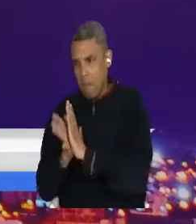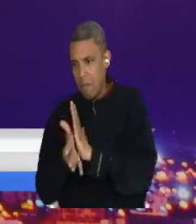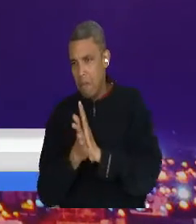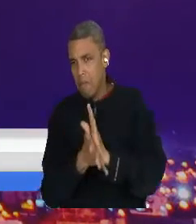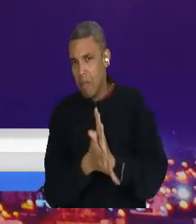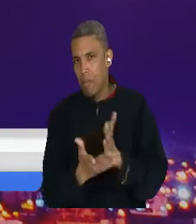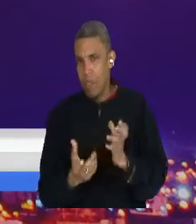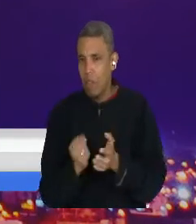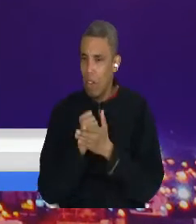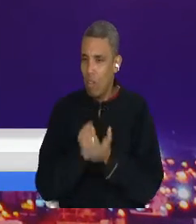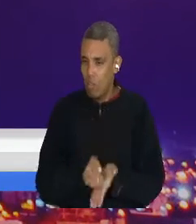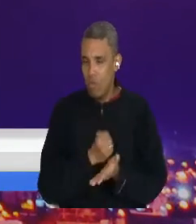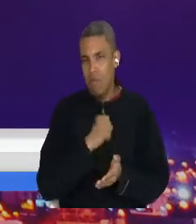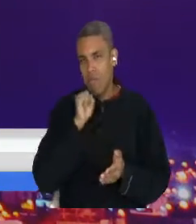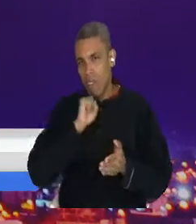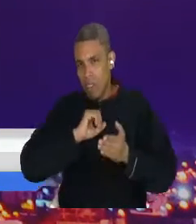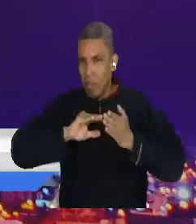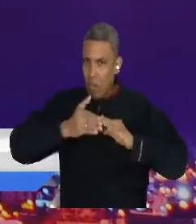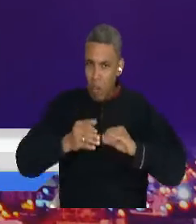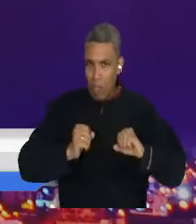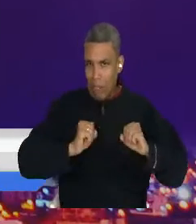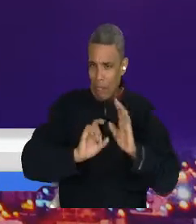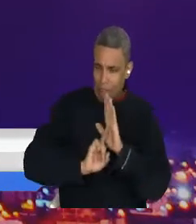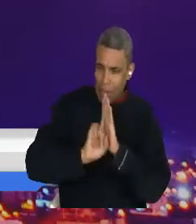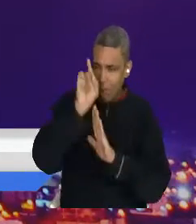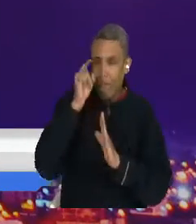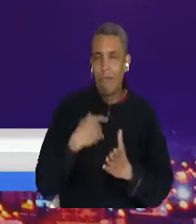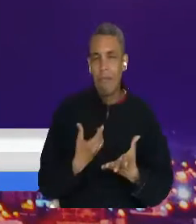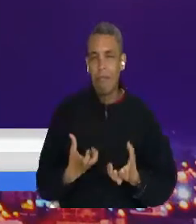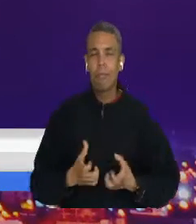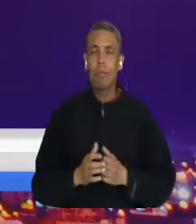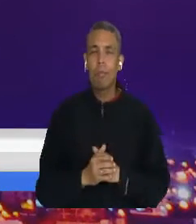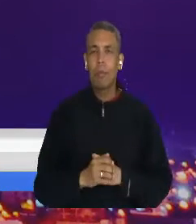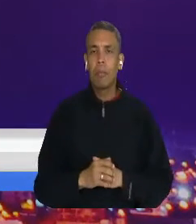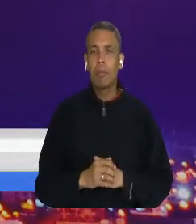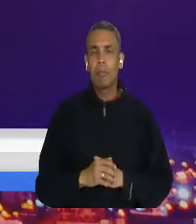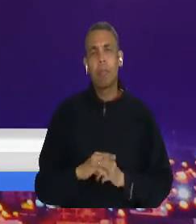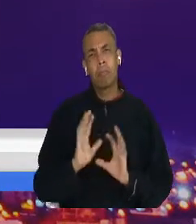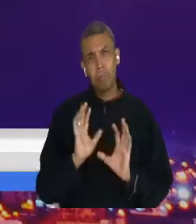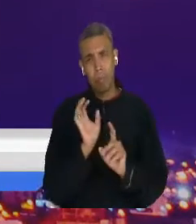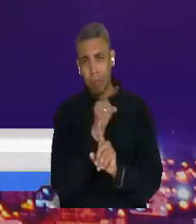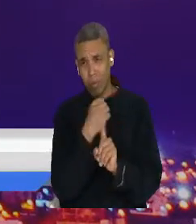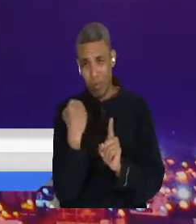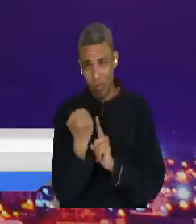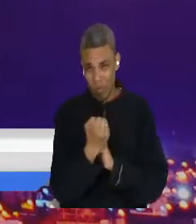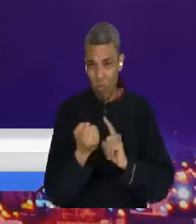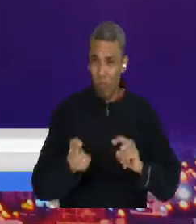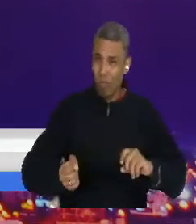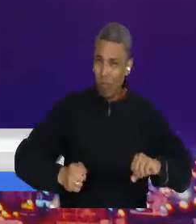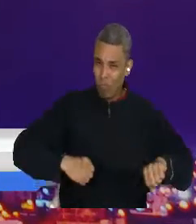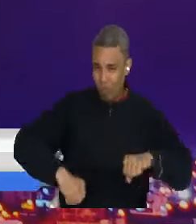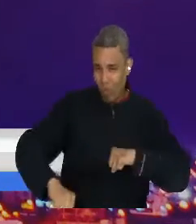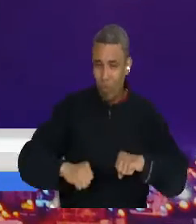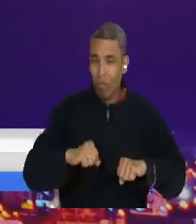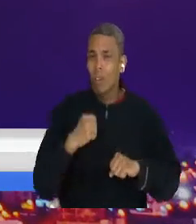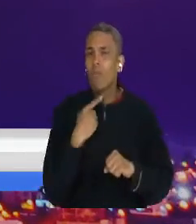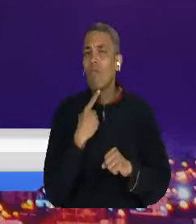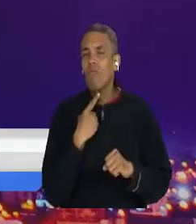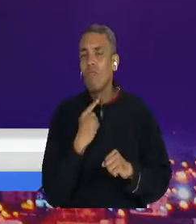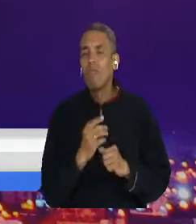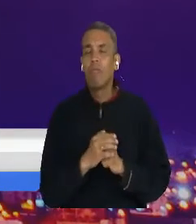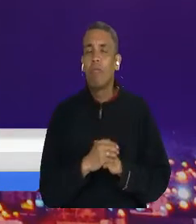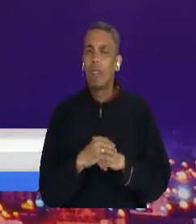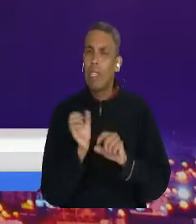de participar activamente en ejercicios sociales. Me gusta mucho el plano, no